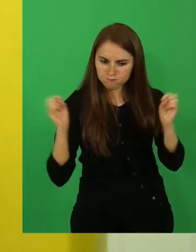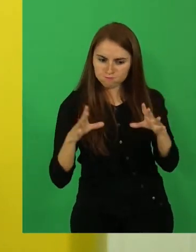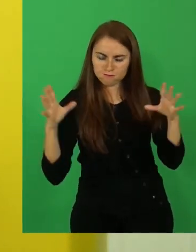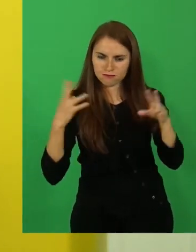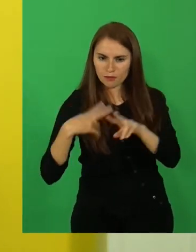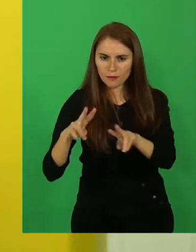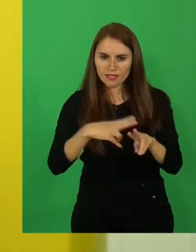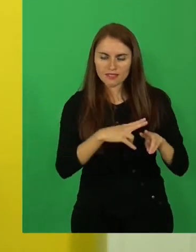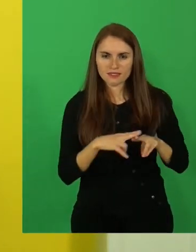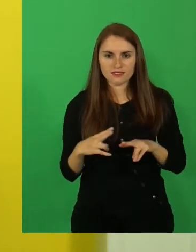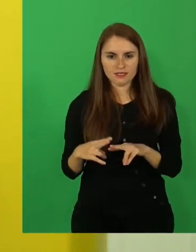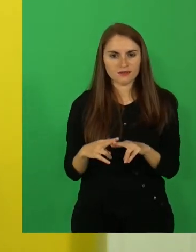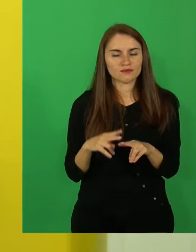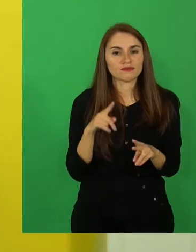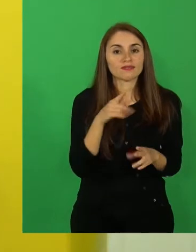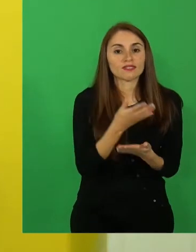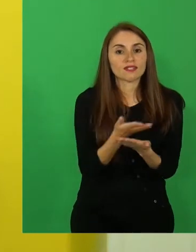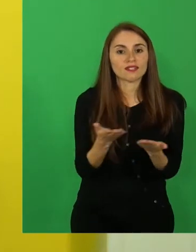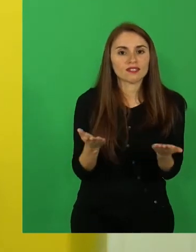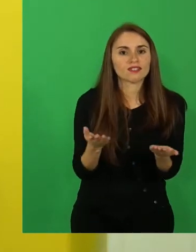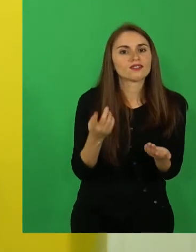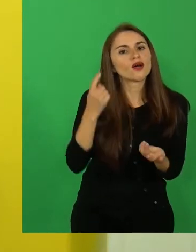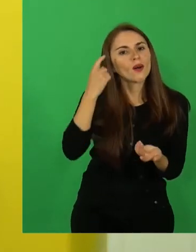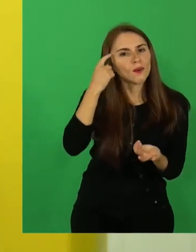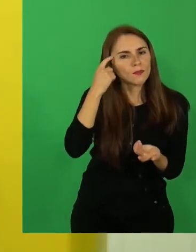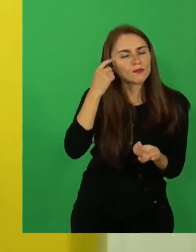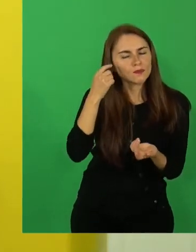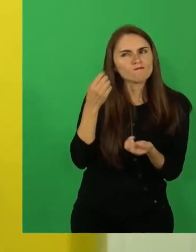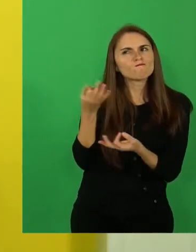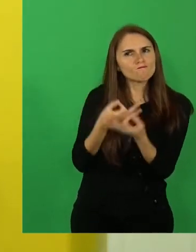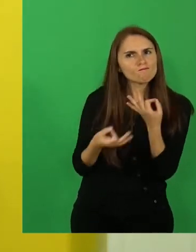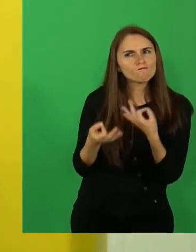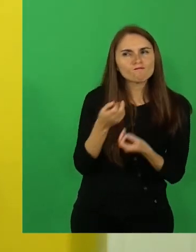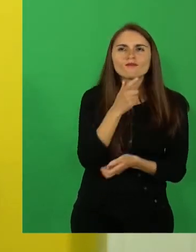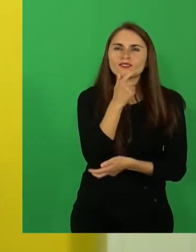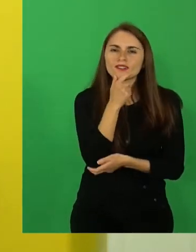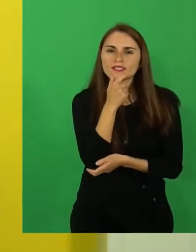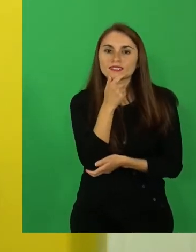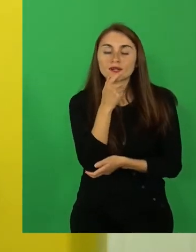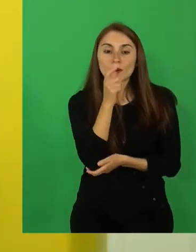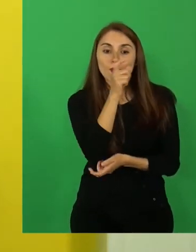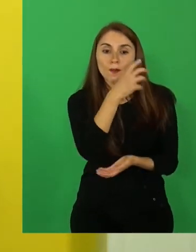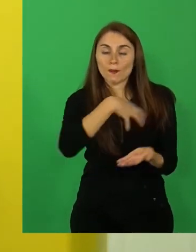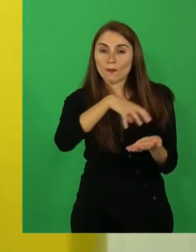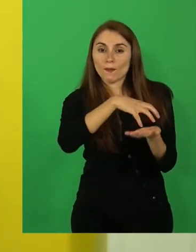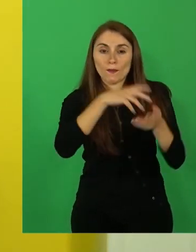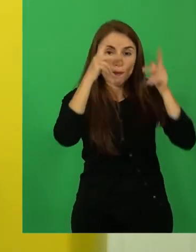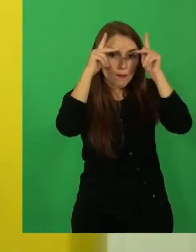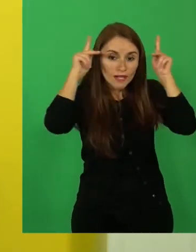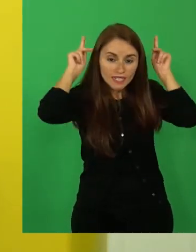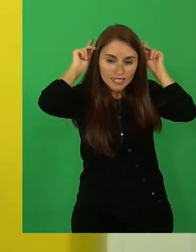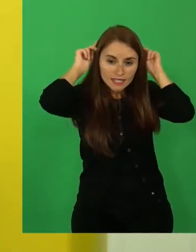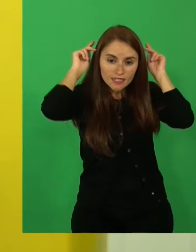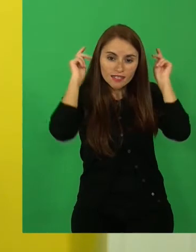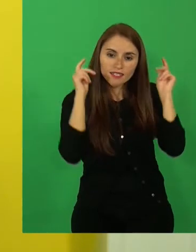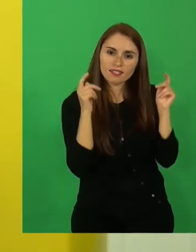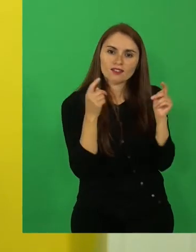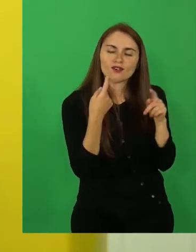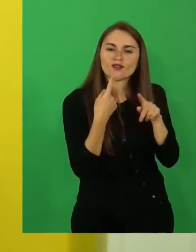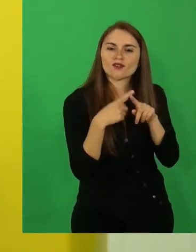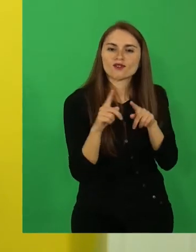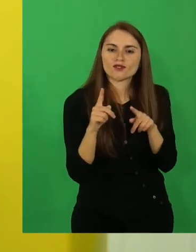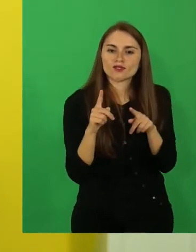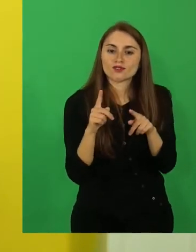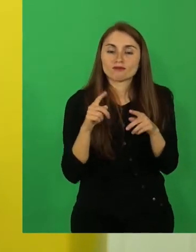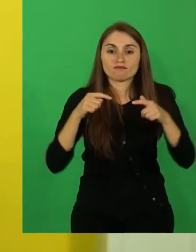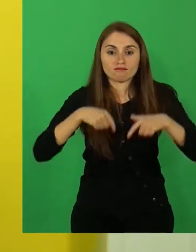Y ahí ellos se fueron explicando, los griegos tienen mitos, nuestros pueblos